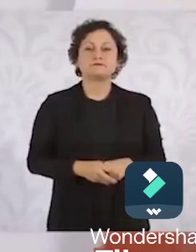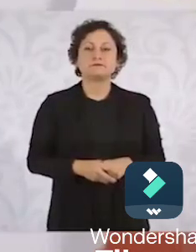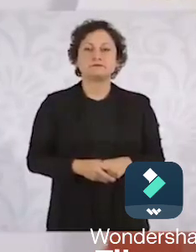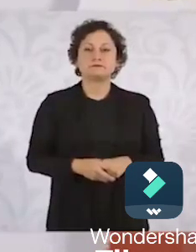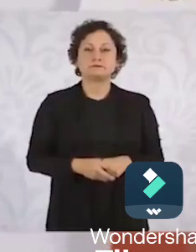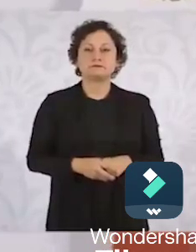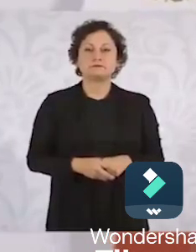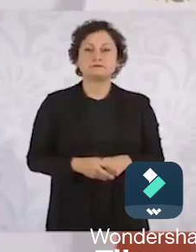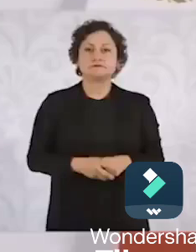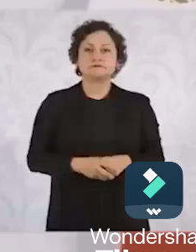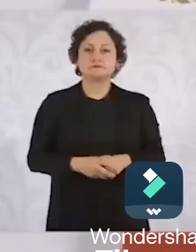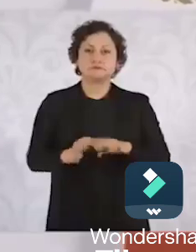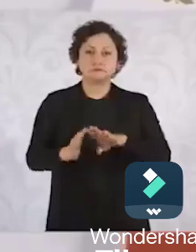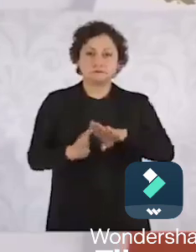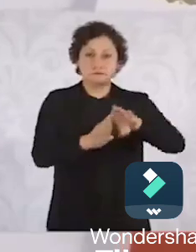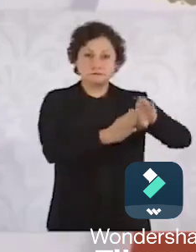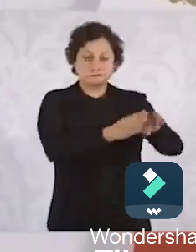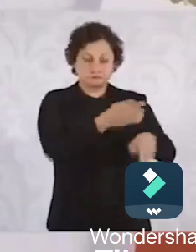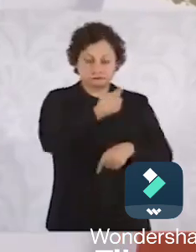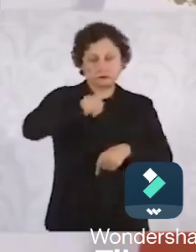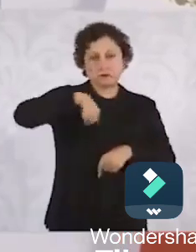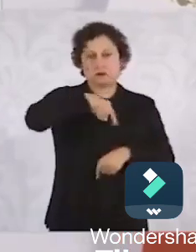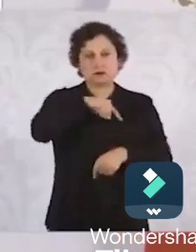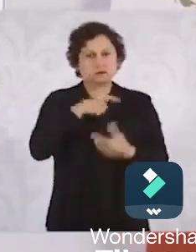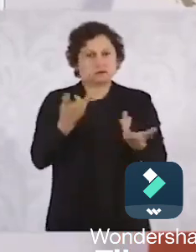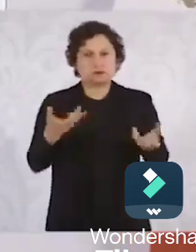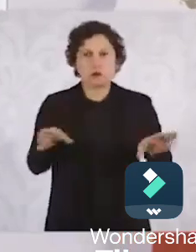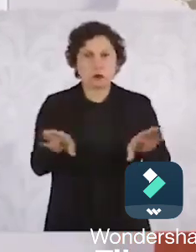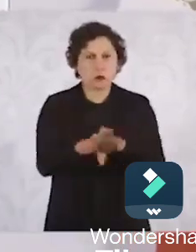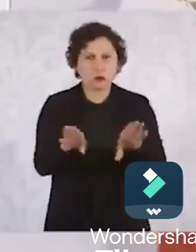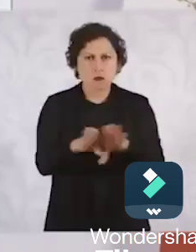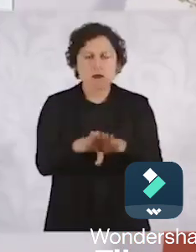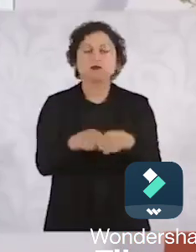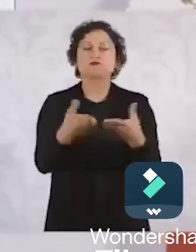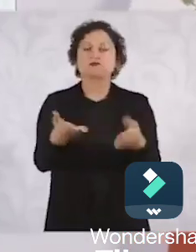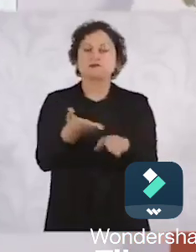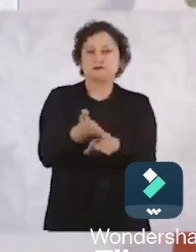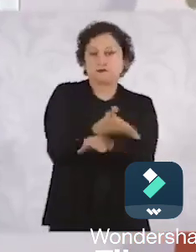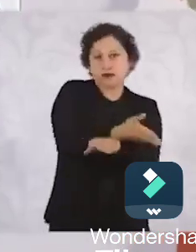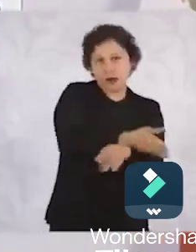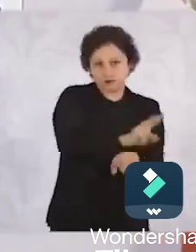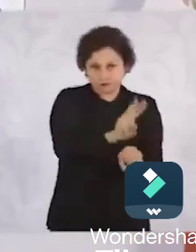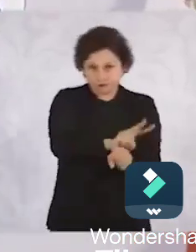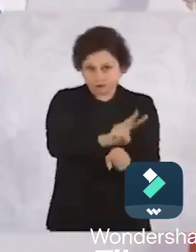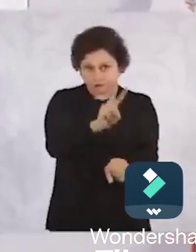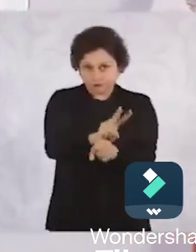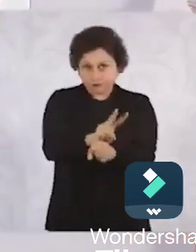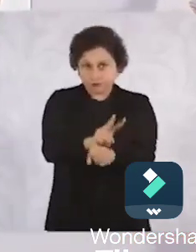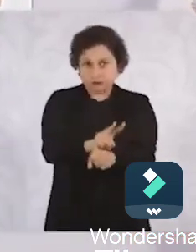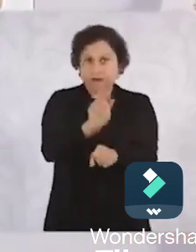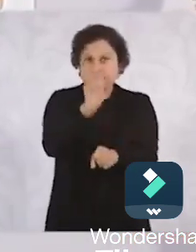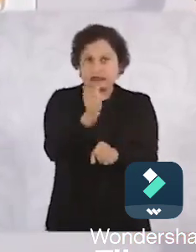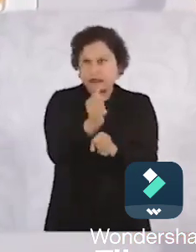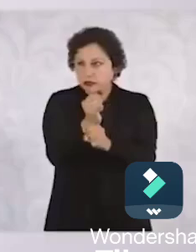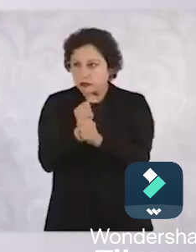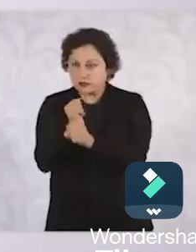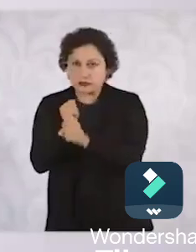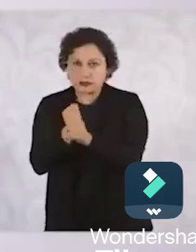nosotros, ¿qué vamos a usar? prevención, atención a las causas, inteligencia